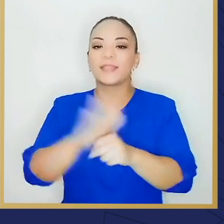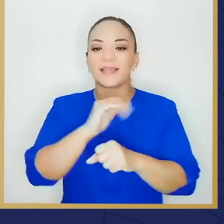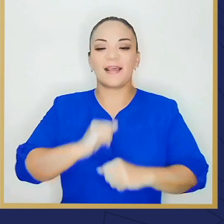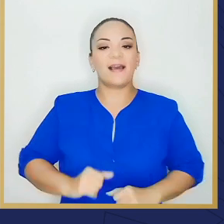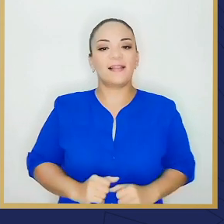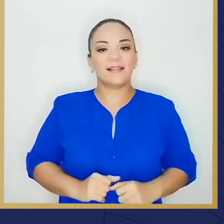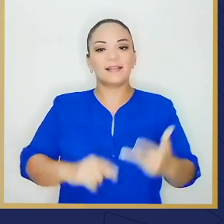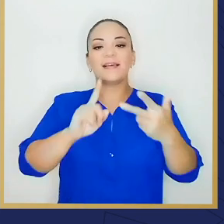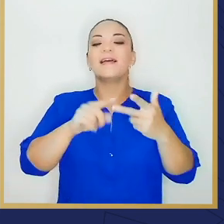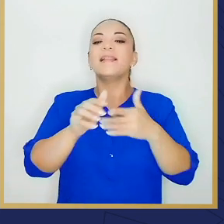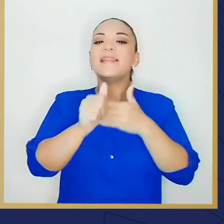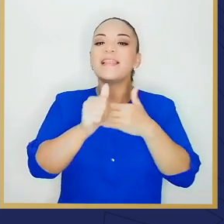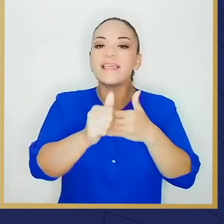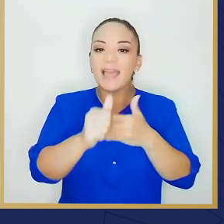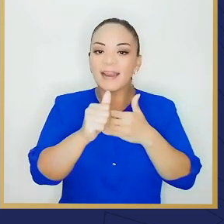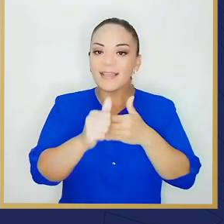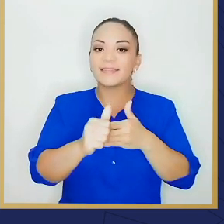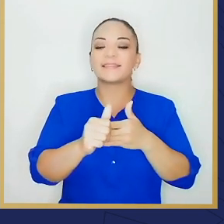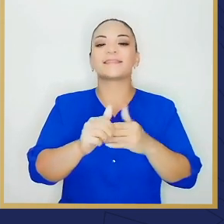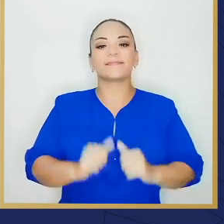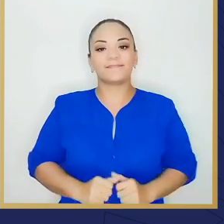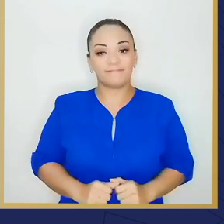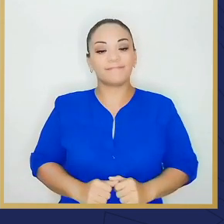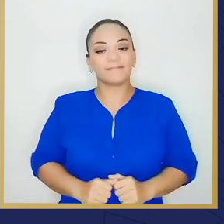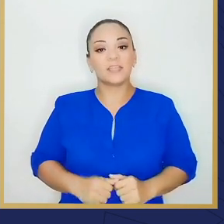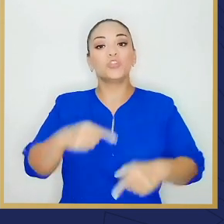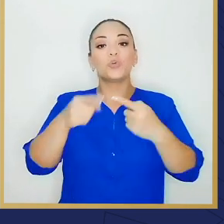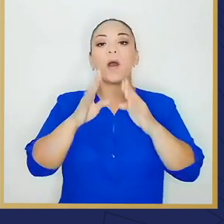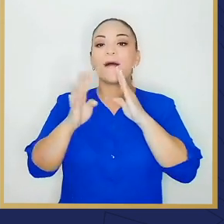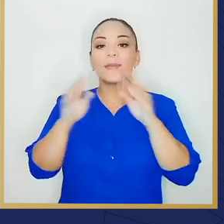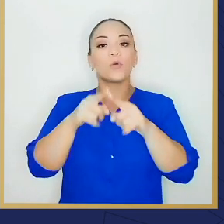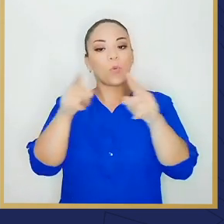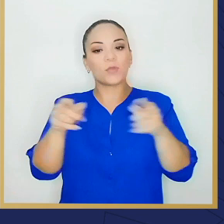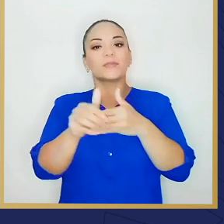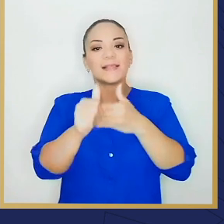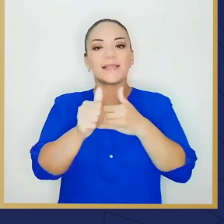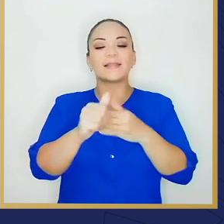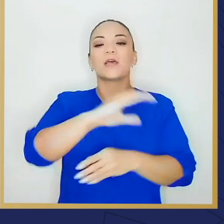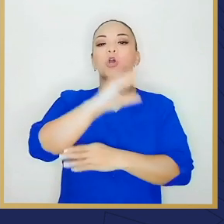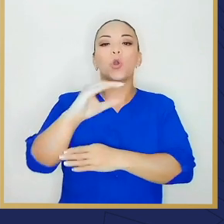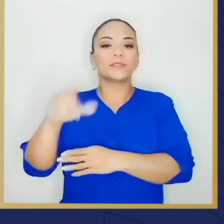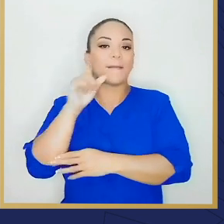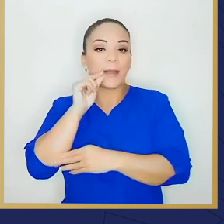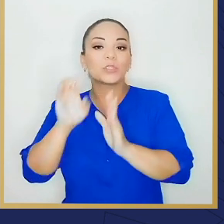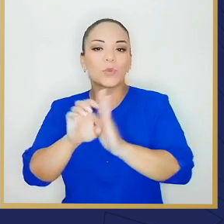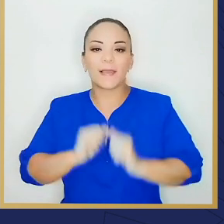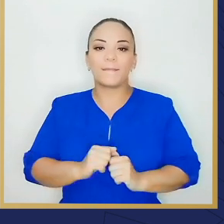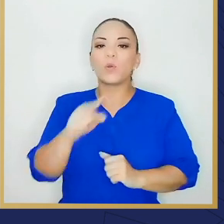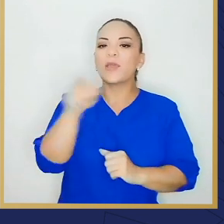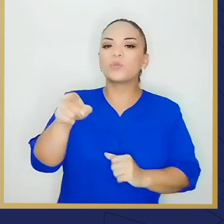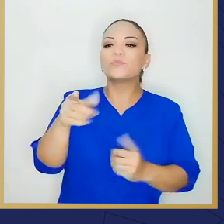los líderes. Hablar con los dirigentes de Costepájaros. ¿Qué